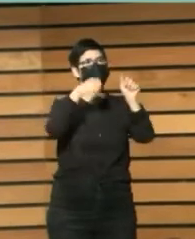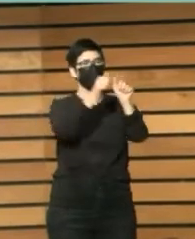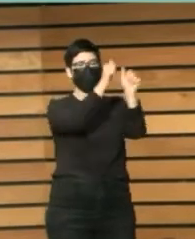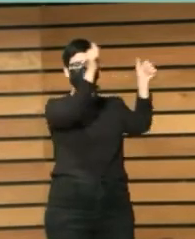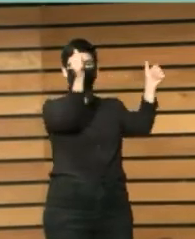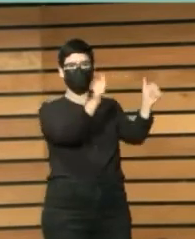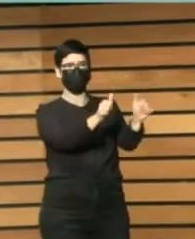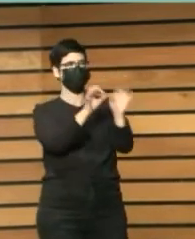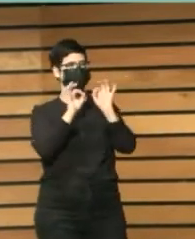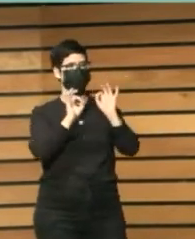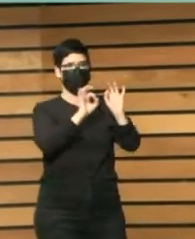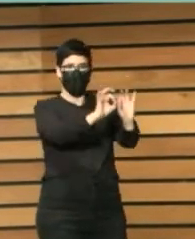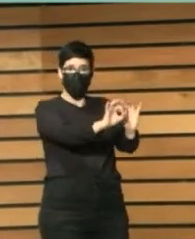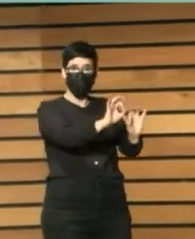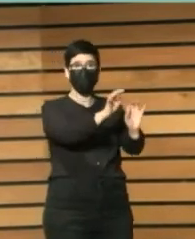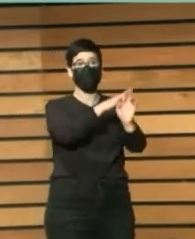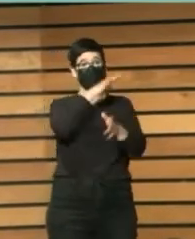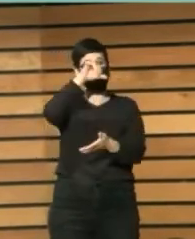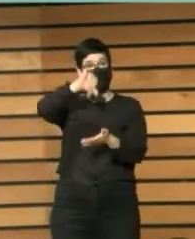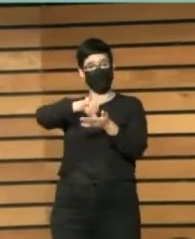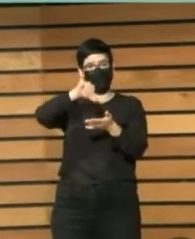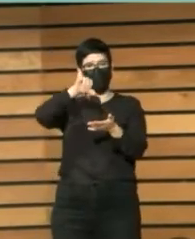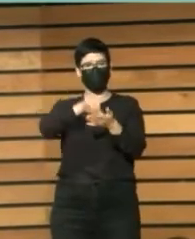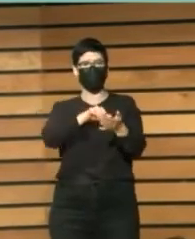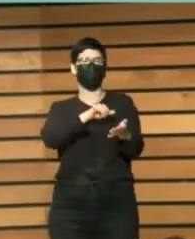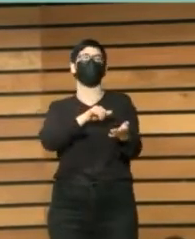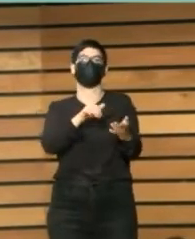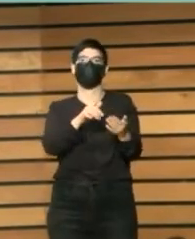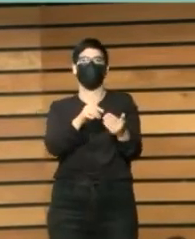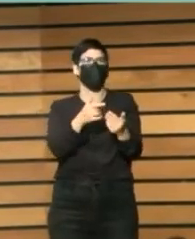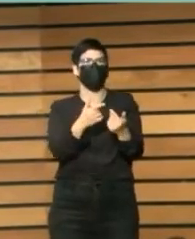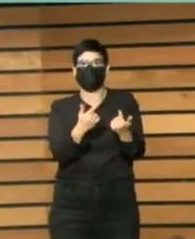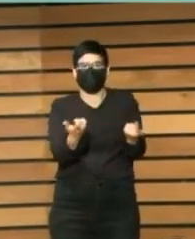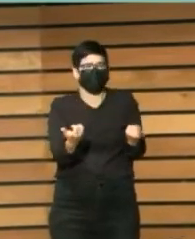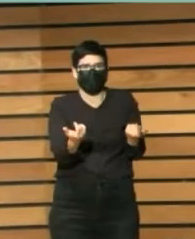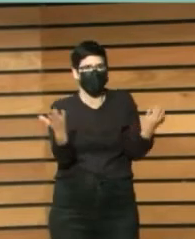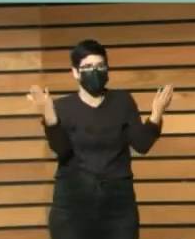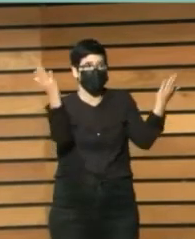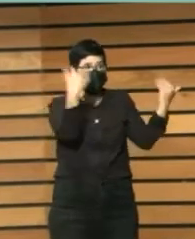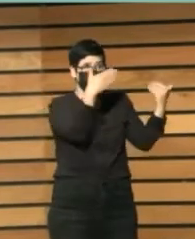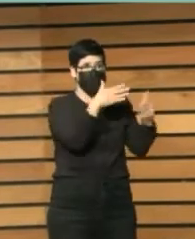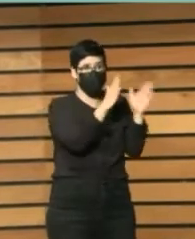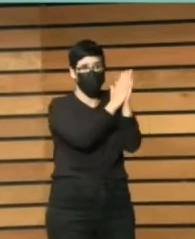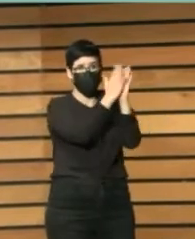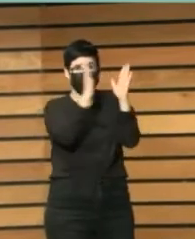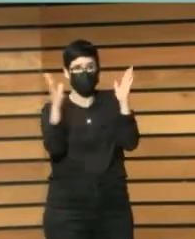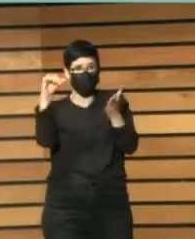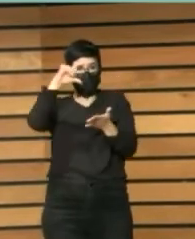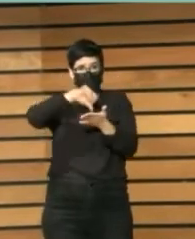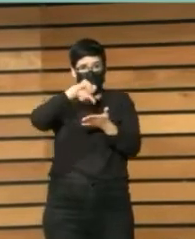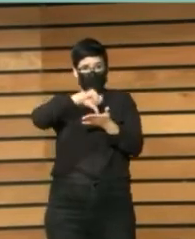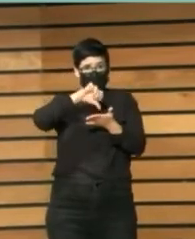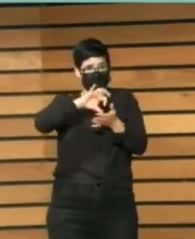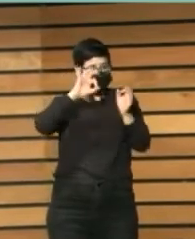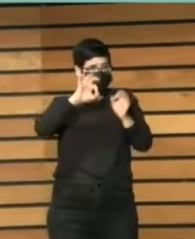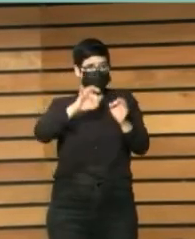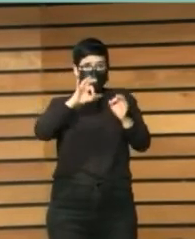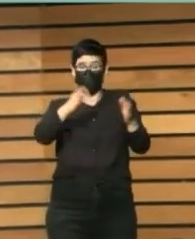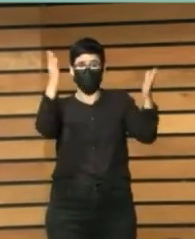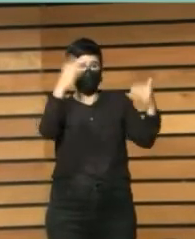cubriendo además la ausencia de un equipamiento como es una biblioteca en el centro de la ciudad porque hasta entonces no